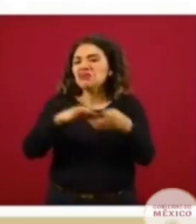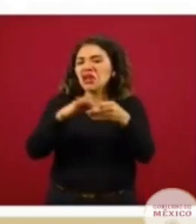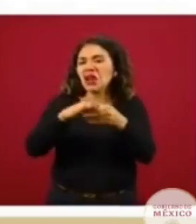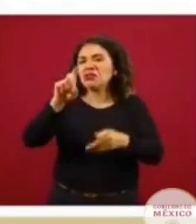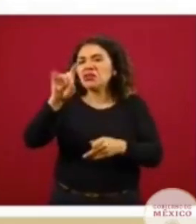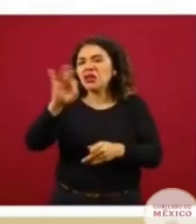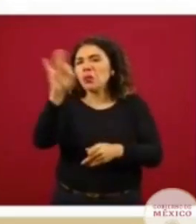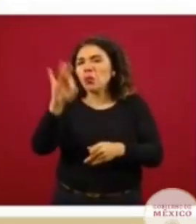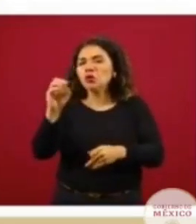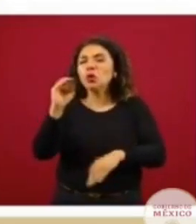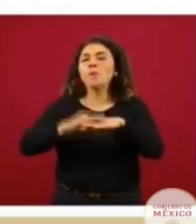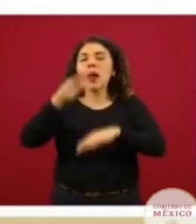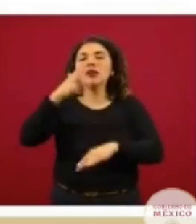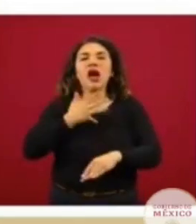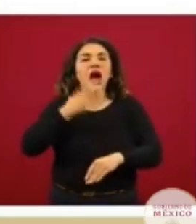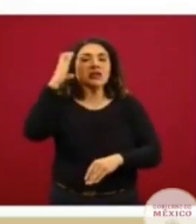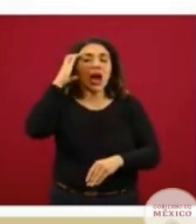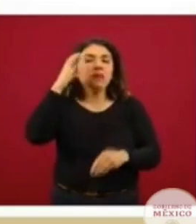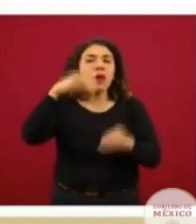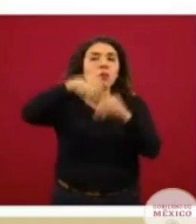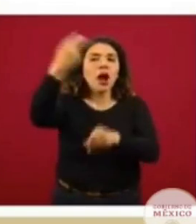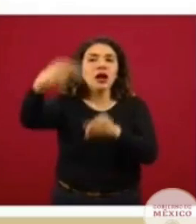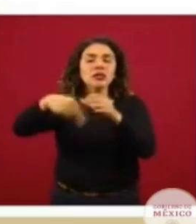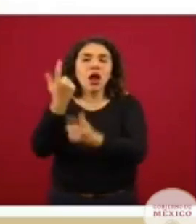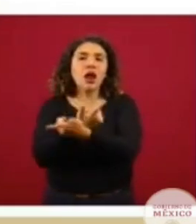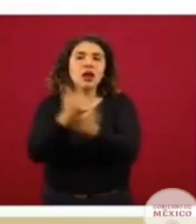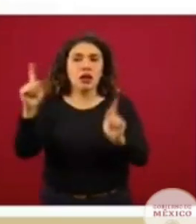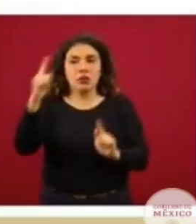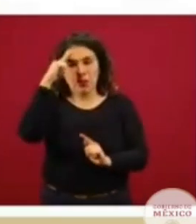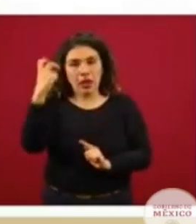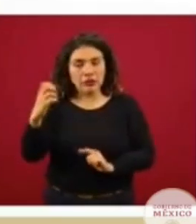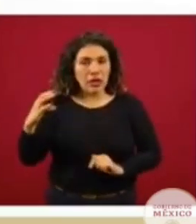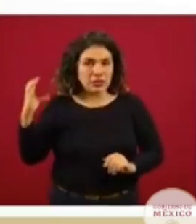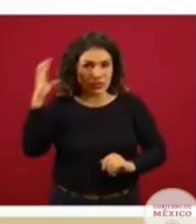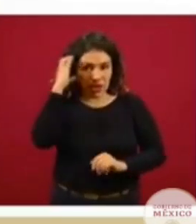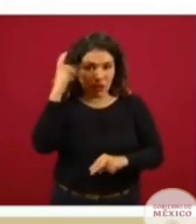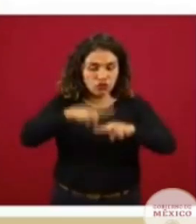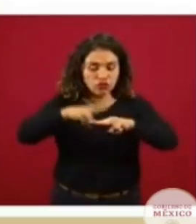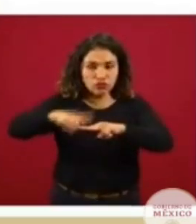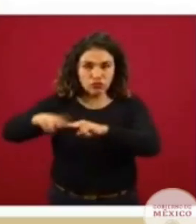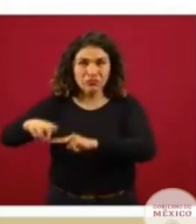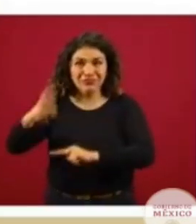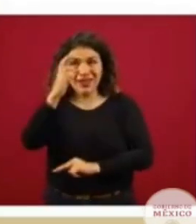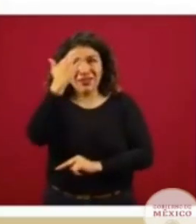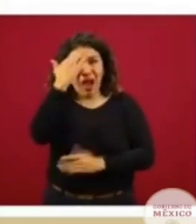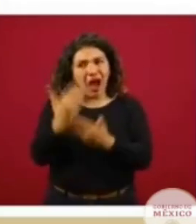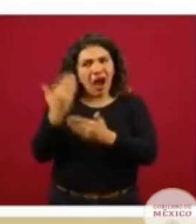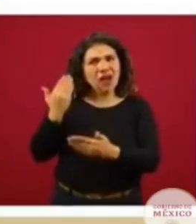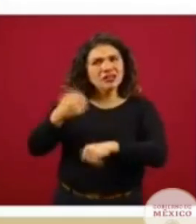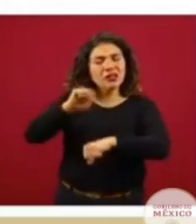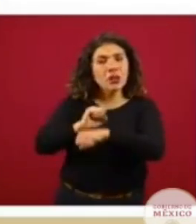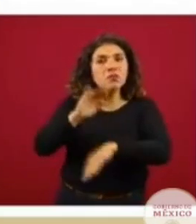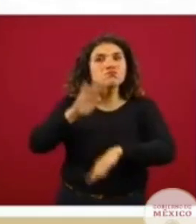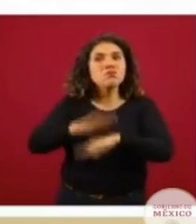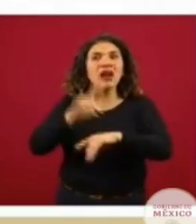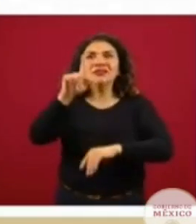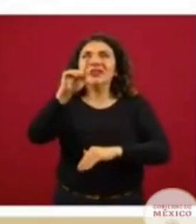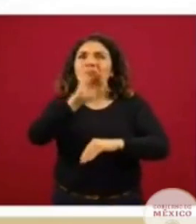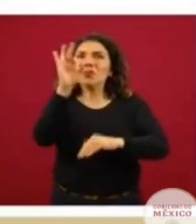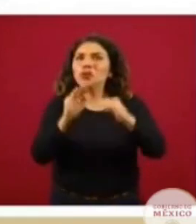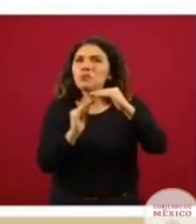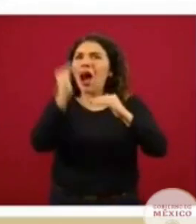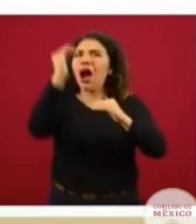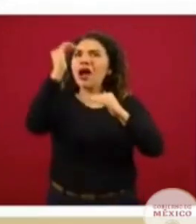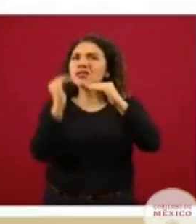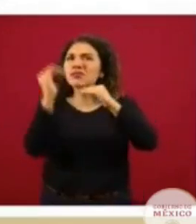o más de disponibilidad de estas camas. Habían estado, si recuerdan, las últimas semanas superando este nivel de